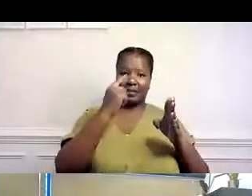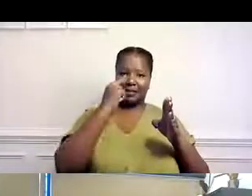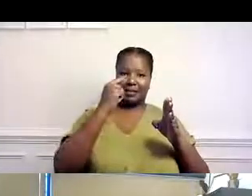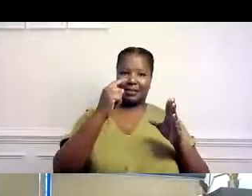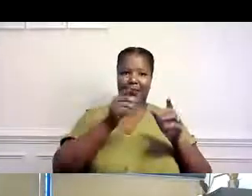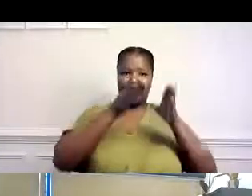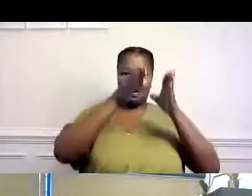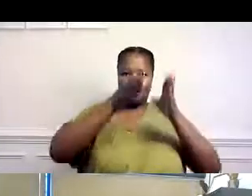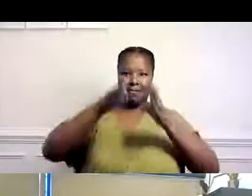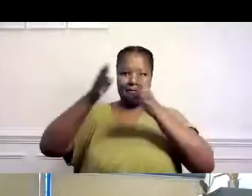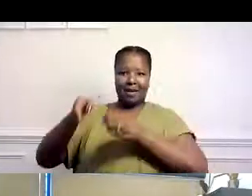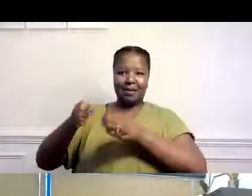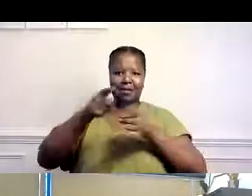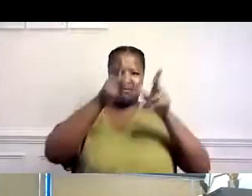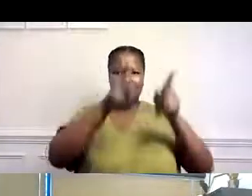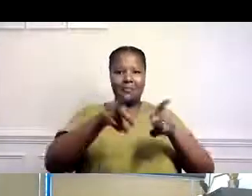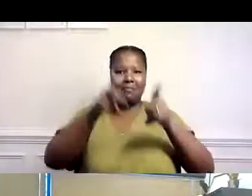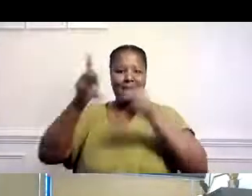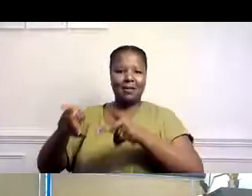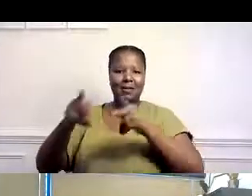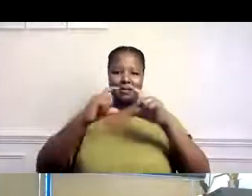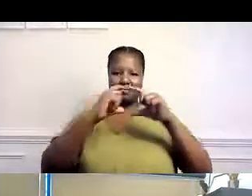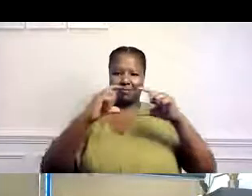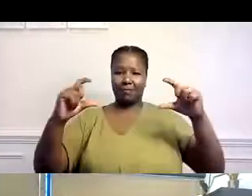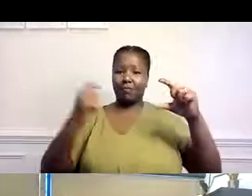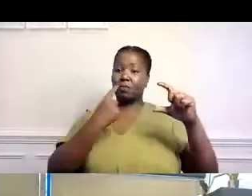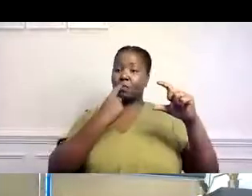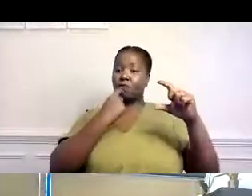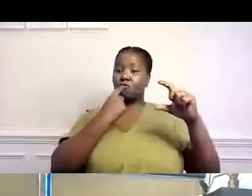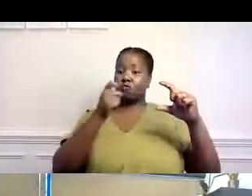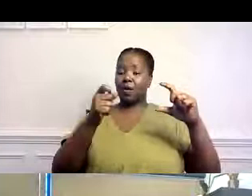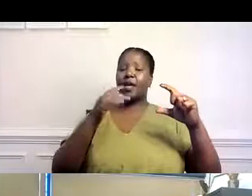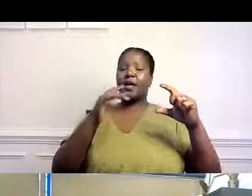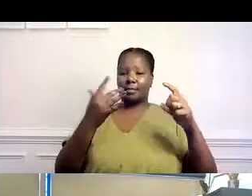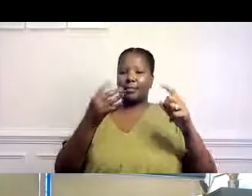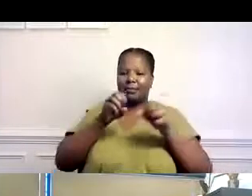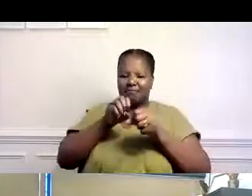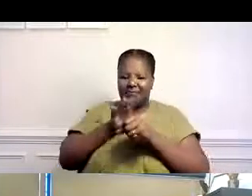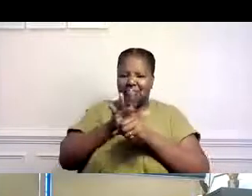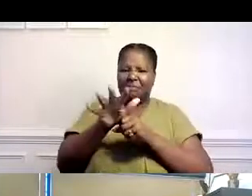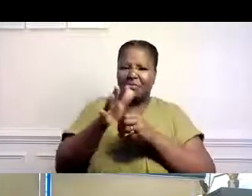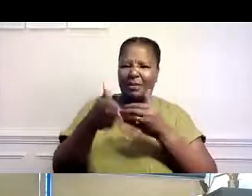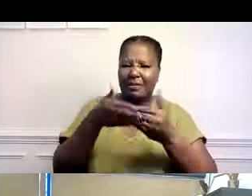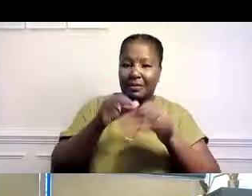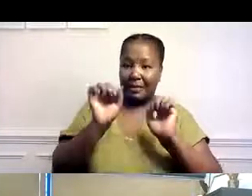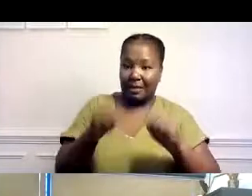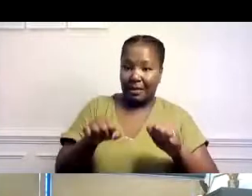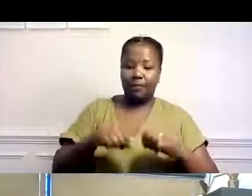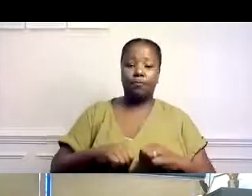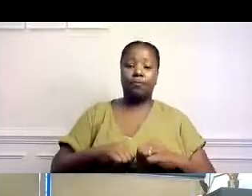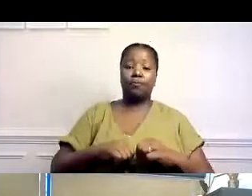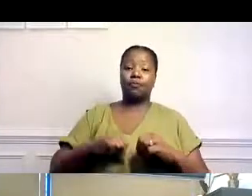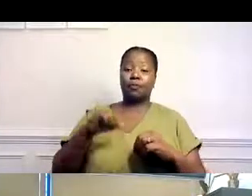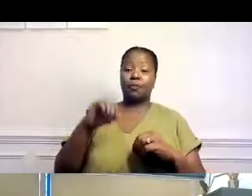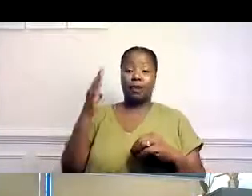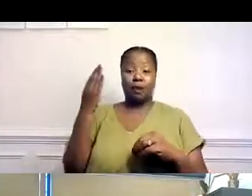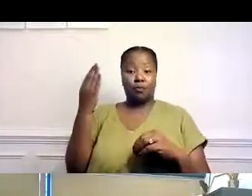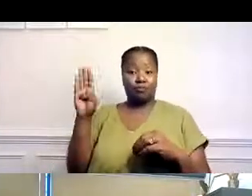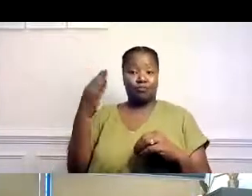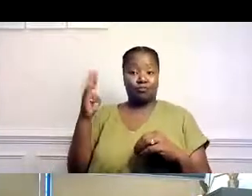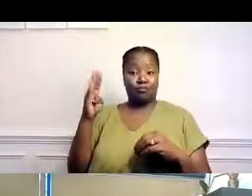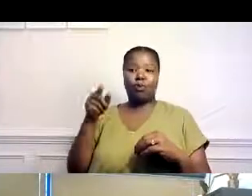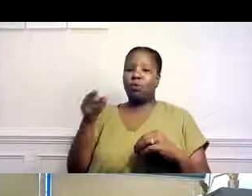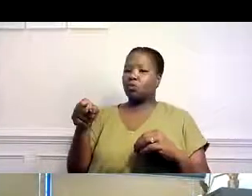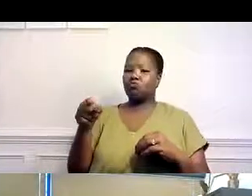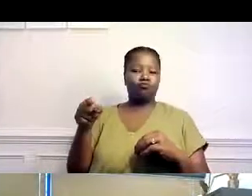rojo, que se puede aquí los individuos en rojo en esta foto, son aquellos contagiantes. Los que están aquí en color